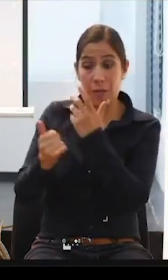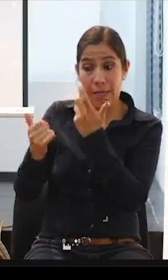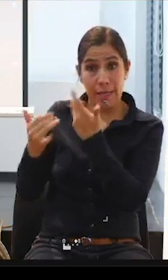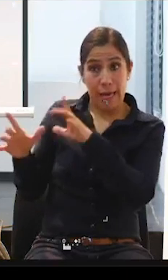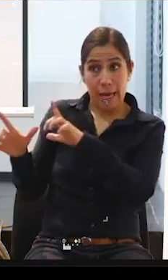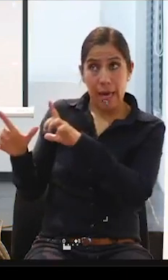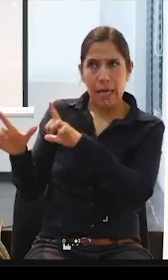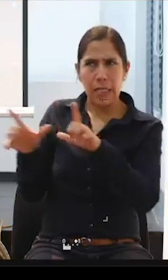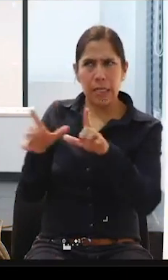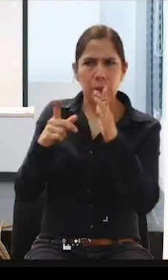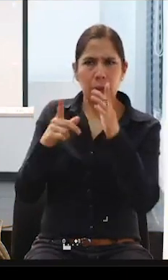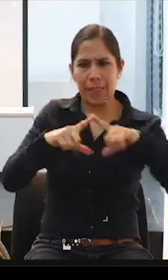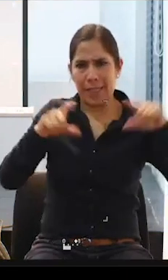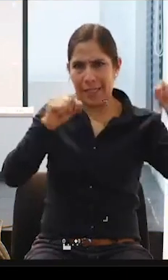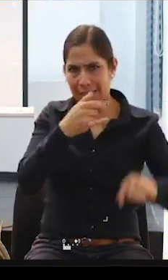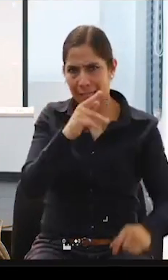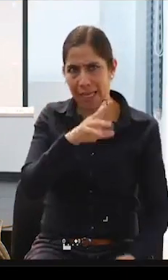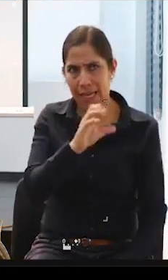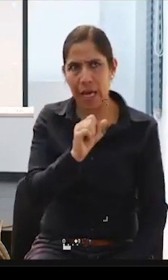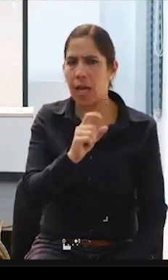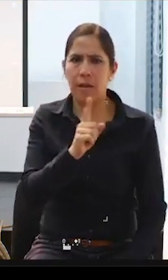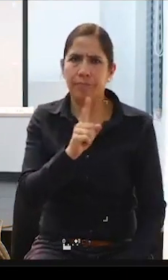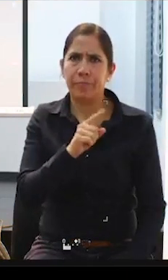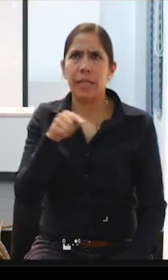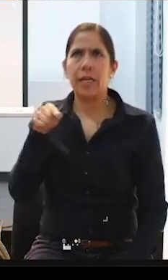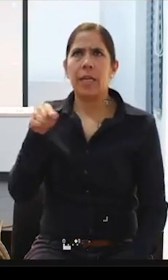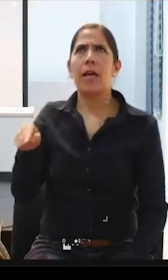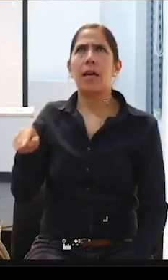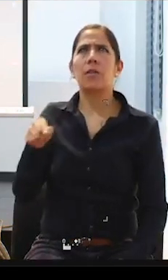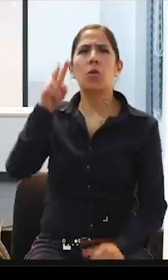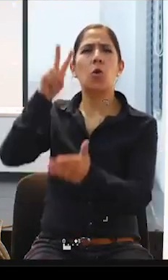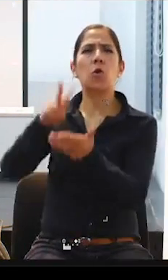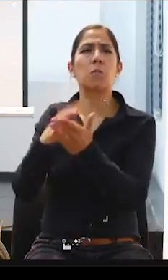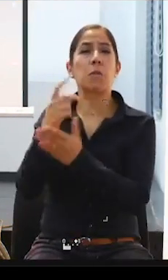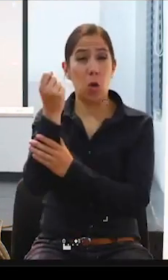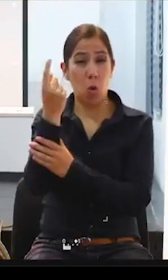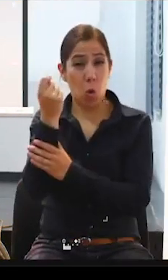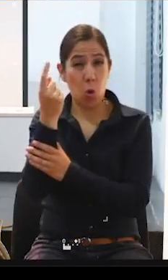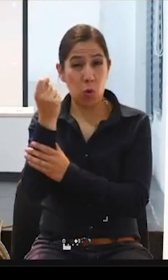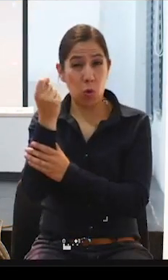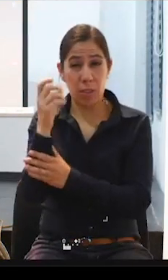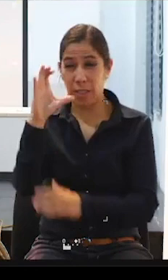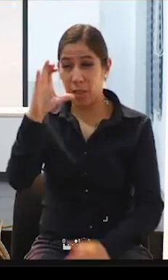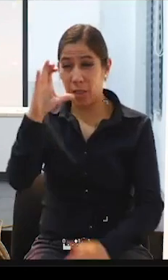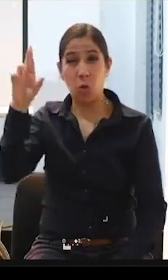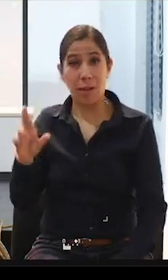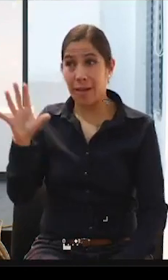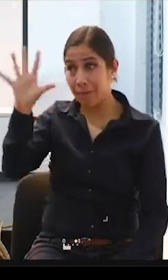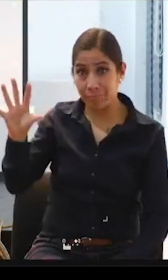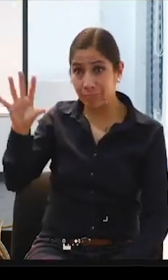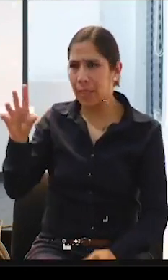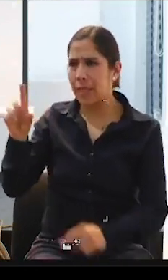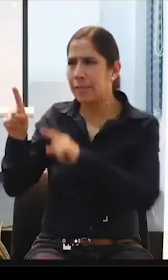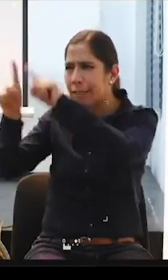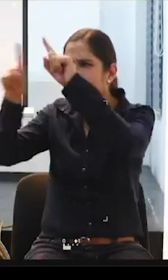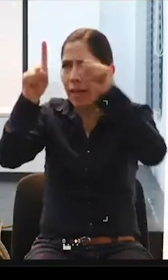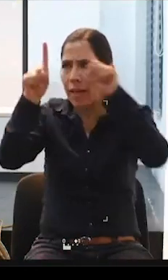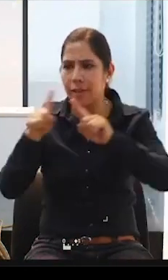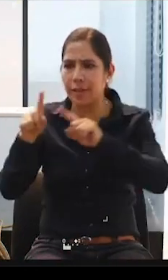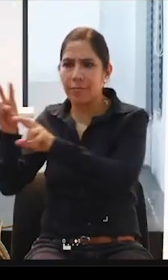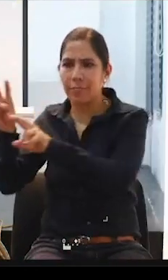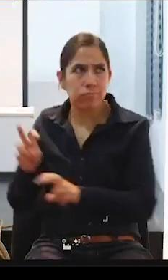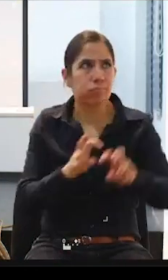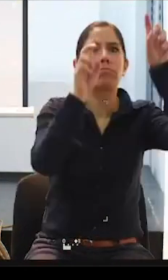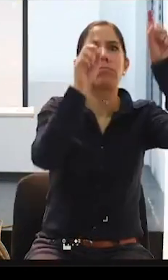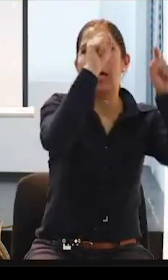eso fue en el 2011, que viajamos diferentes personas de diferentes regiones del país, acá a Pérez Celedón, y eso